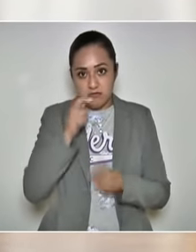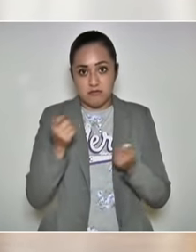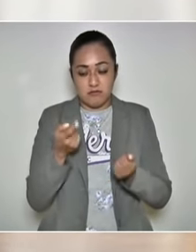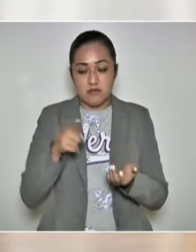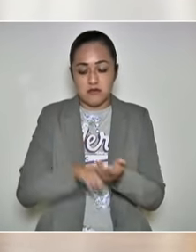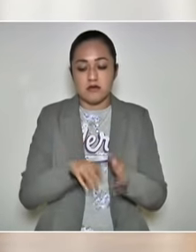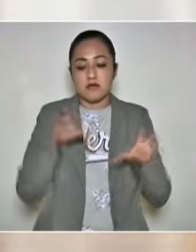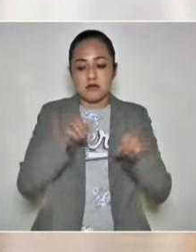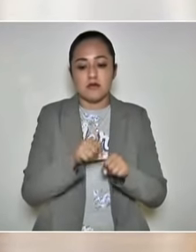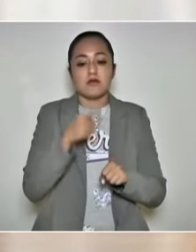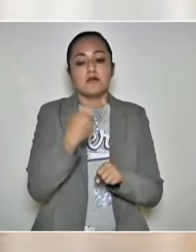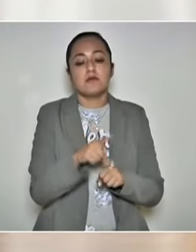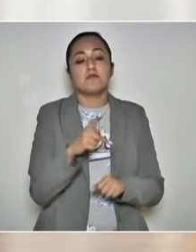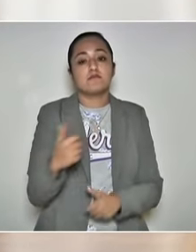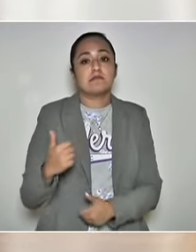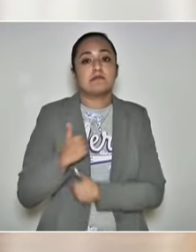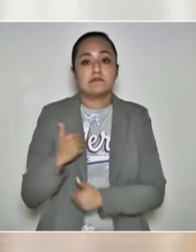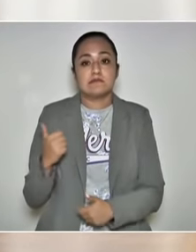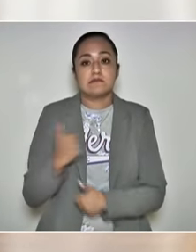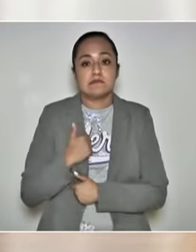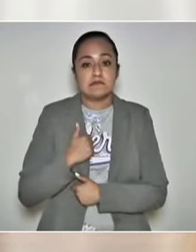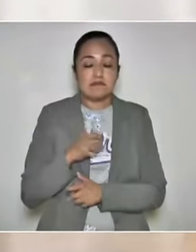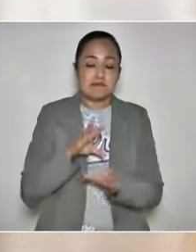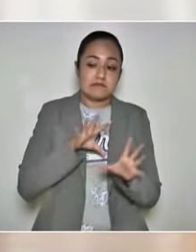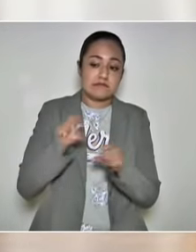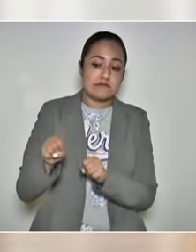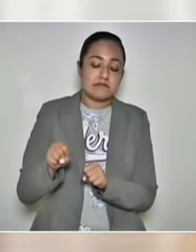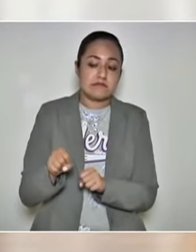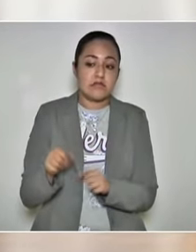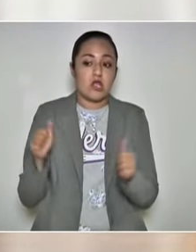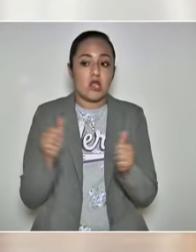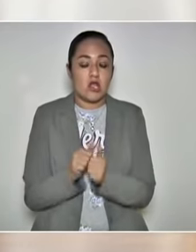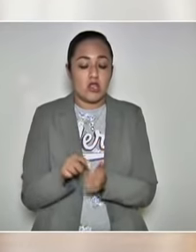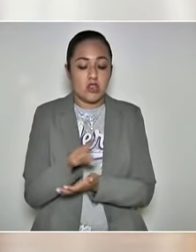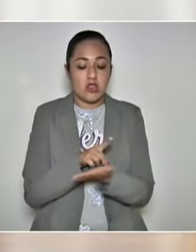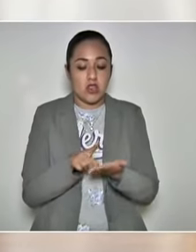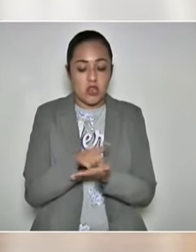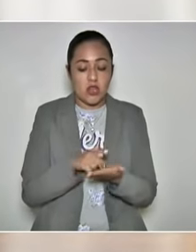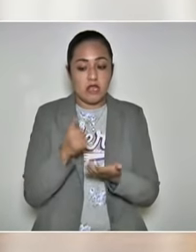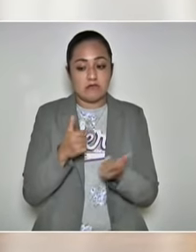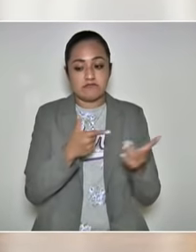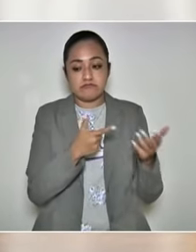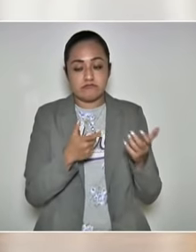fue detenido por el Ejército, con drogas y armas.